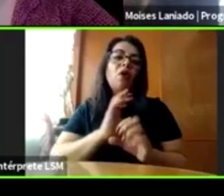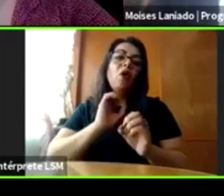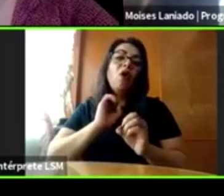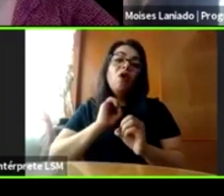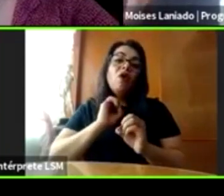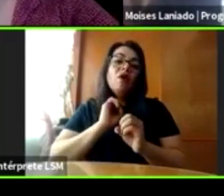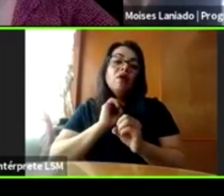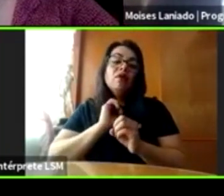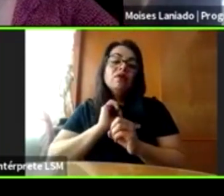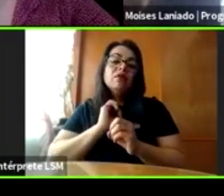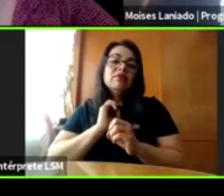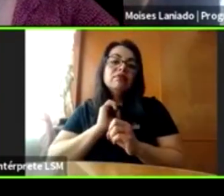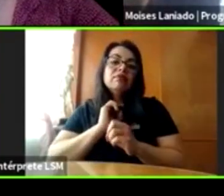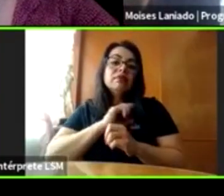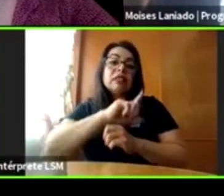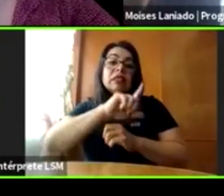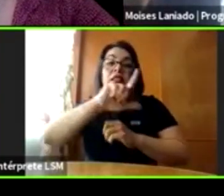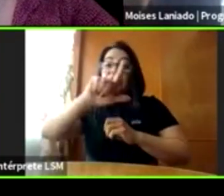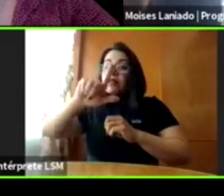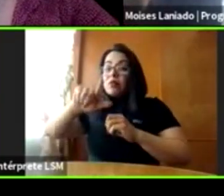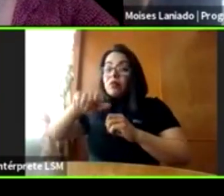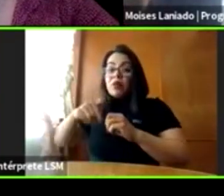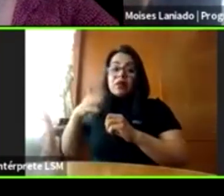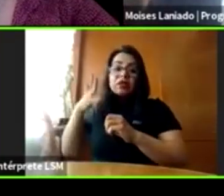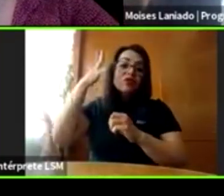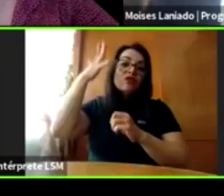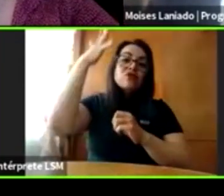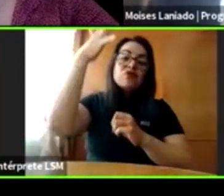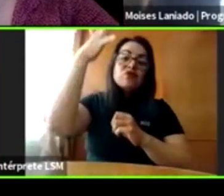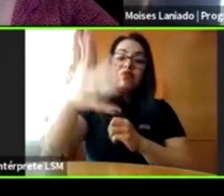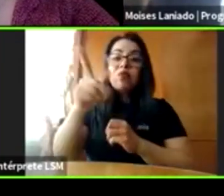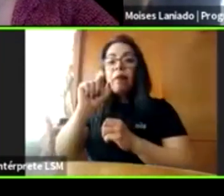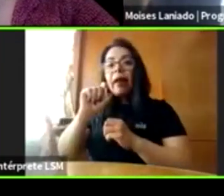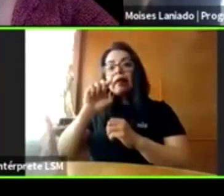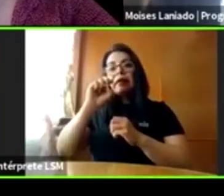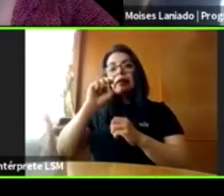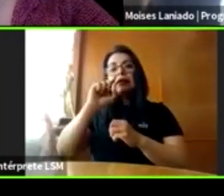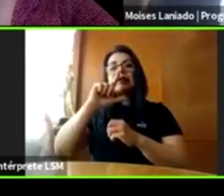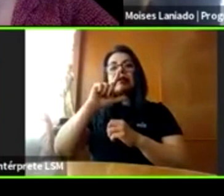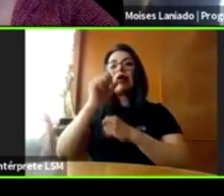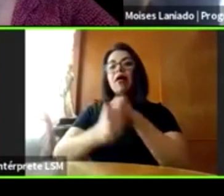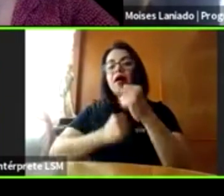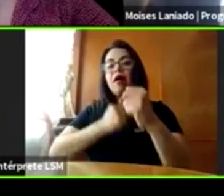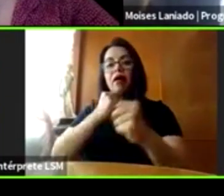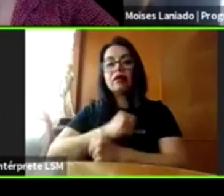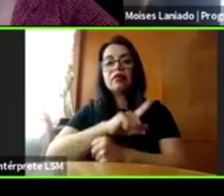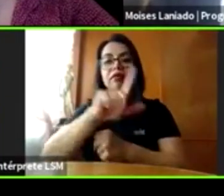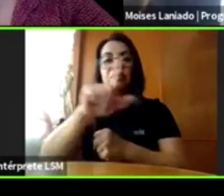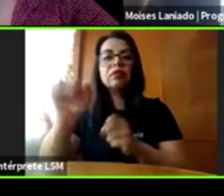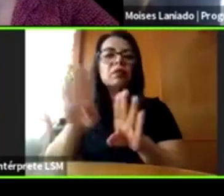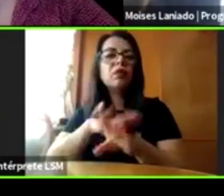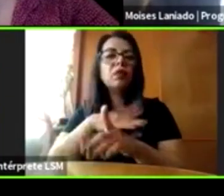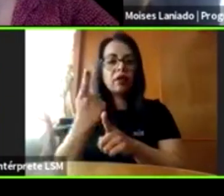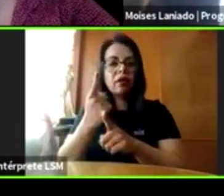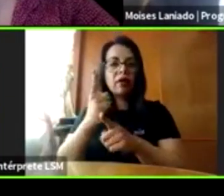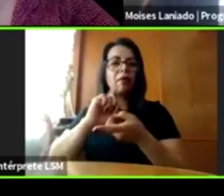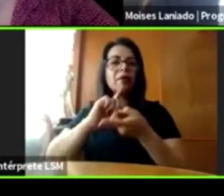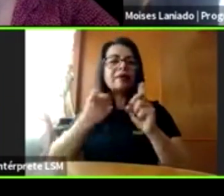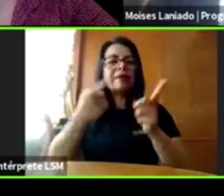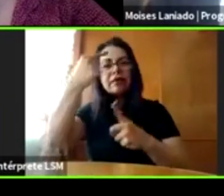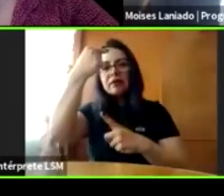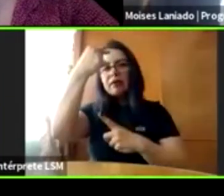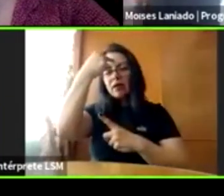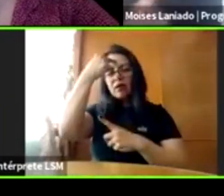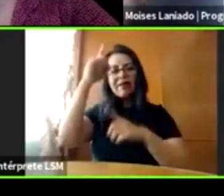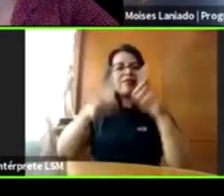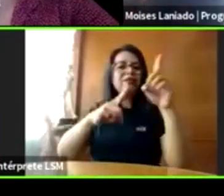pasaron, como dijo Rosario, 20, 30 años. Y eso es porque el desarrollo cognitivo del niño, dependiendo de la